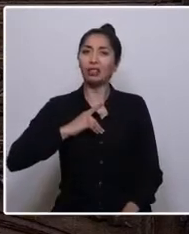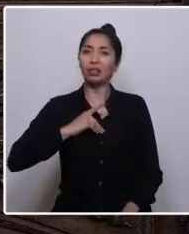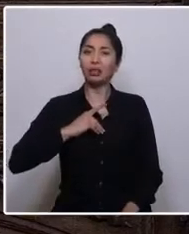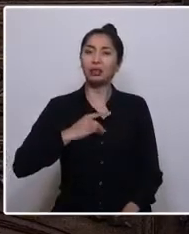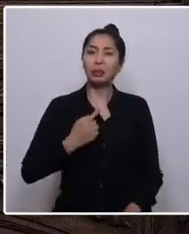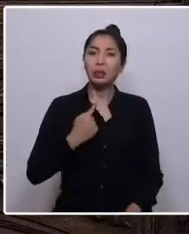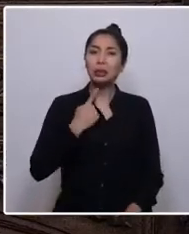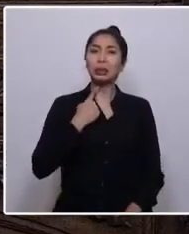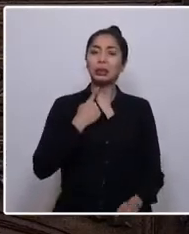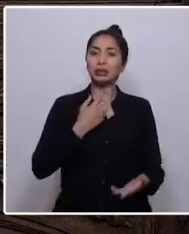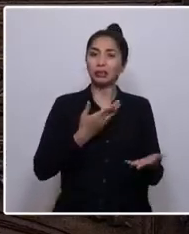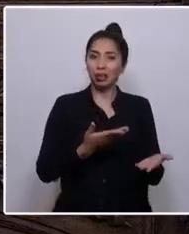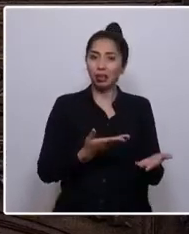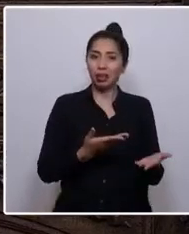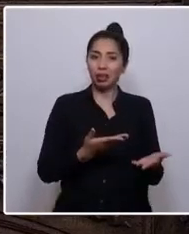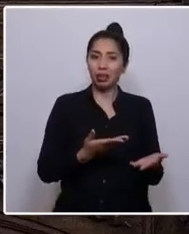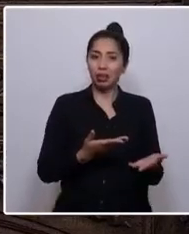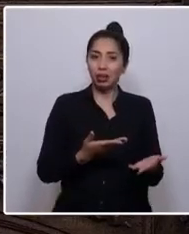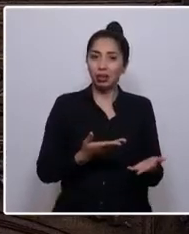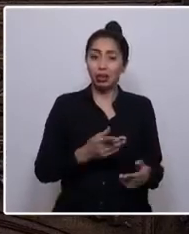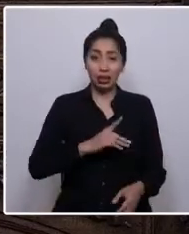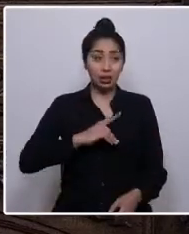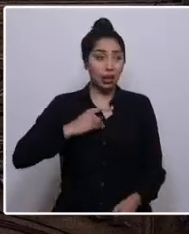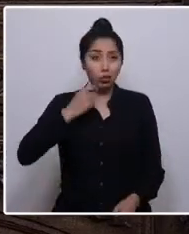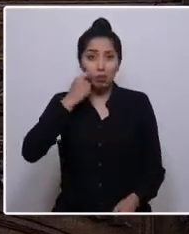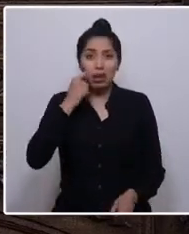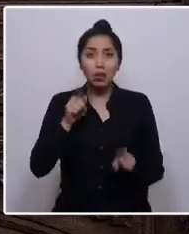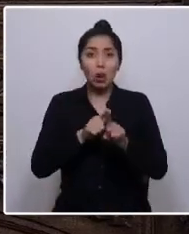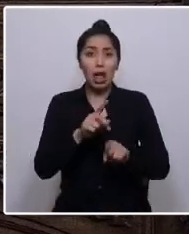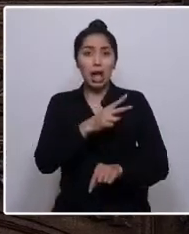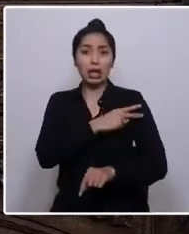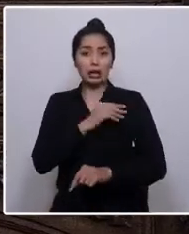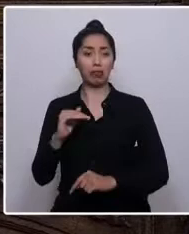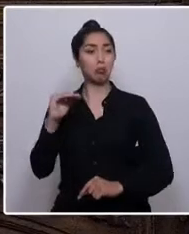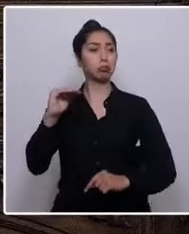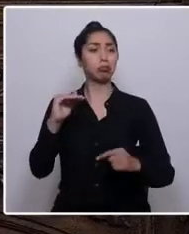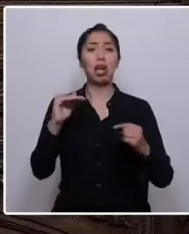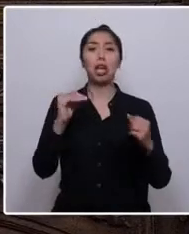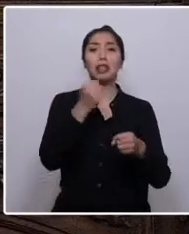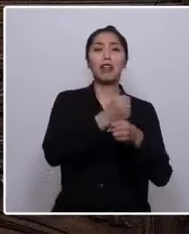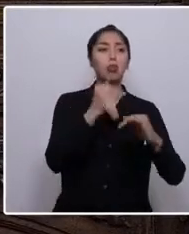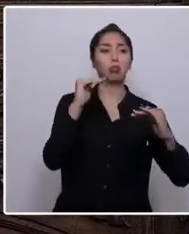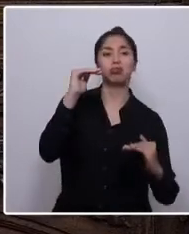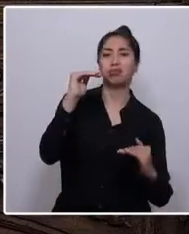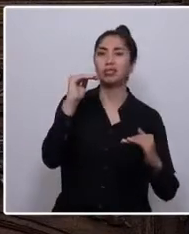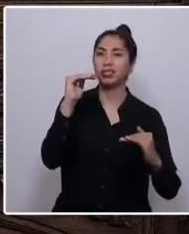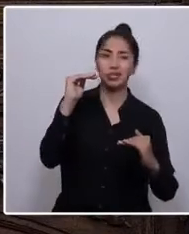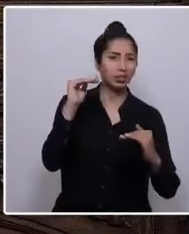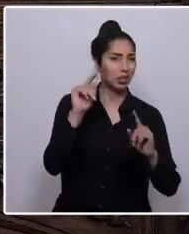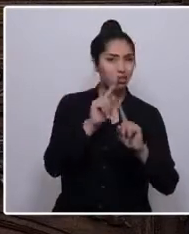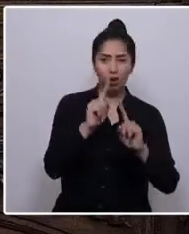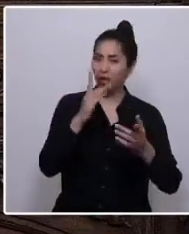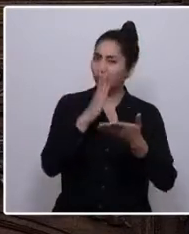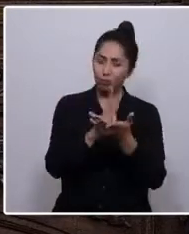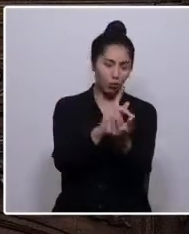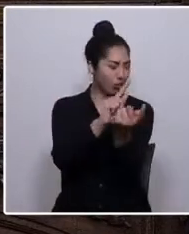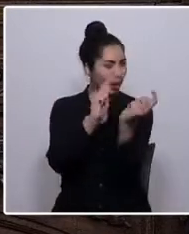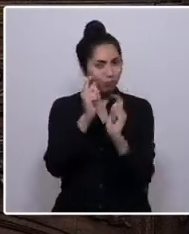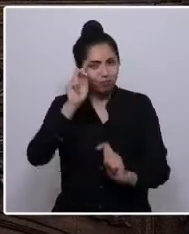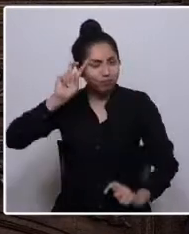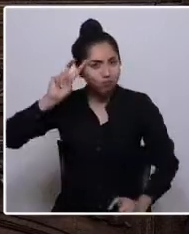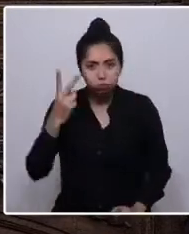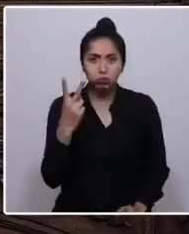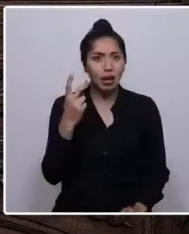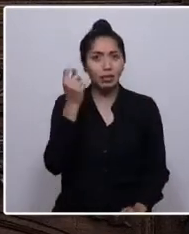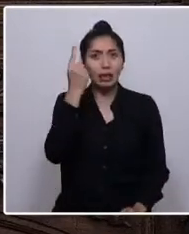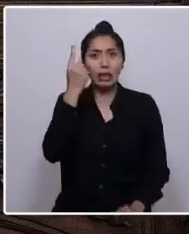en una relación de subordinación y dependencia. Tenemos que cambiar la lógica de entender